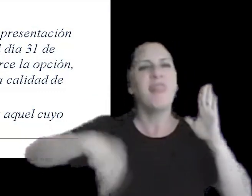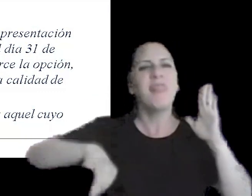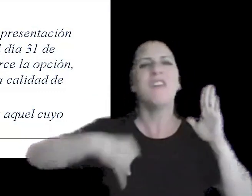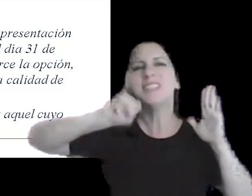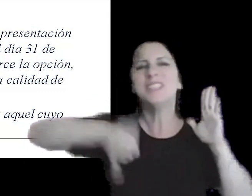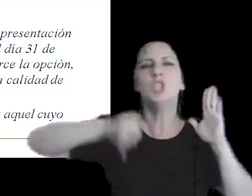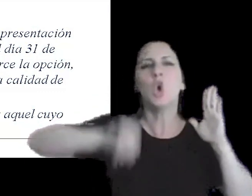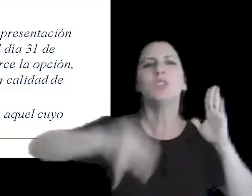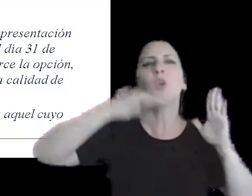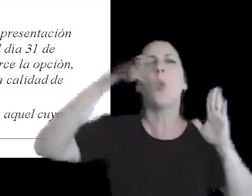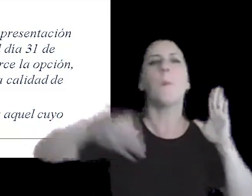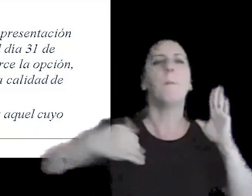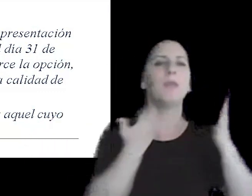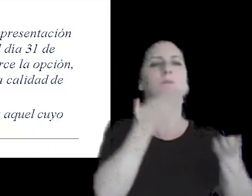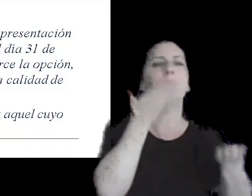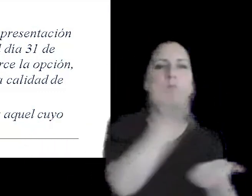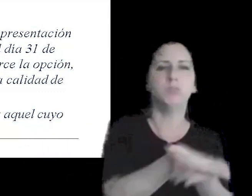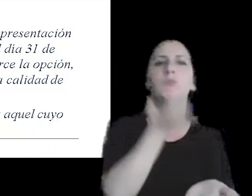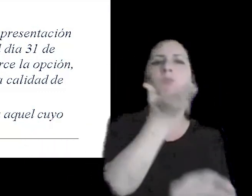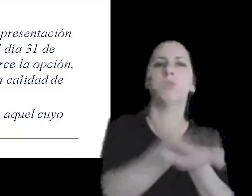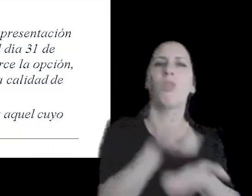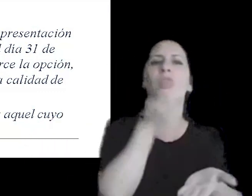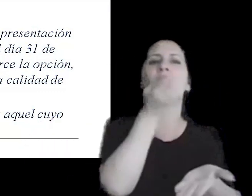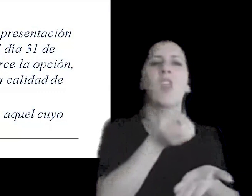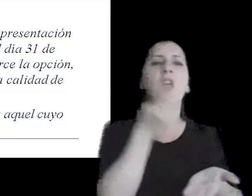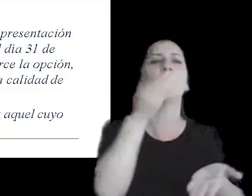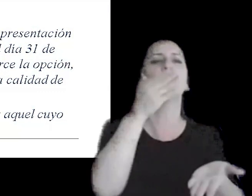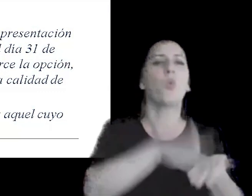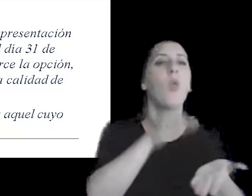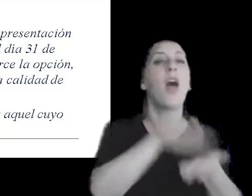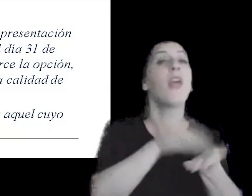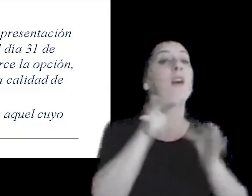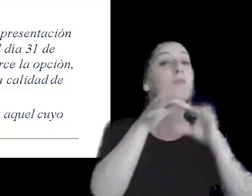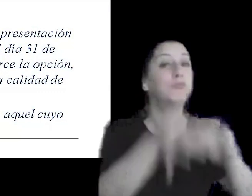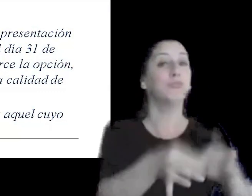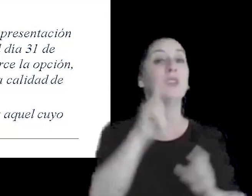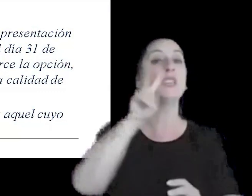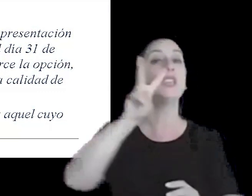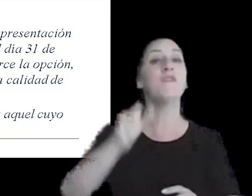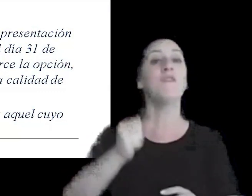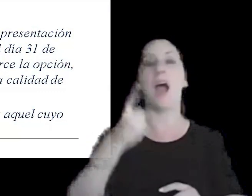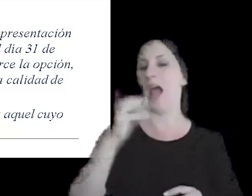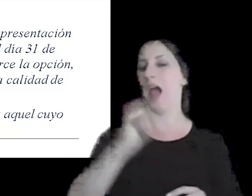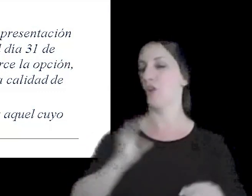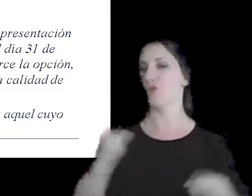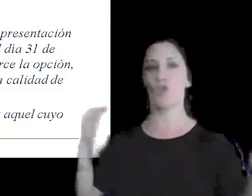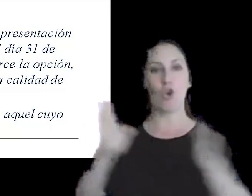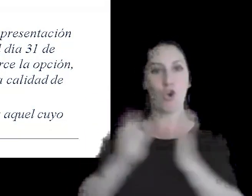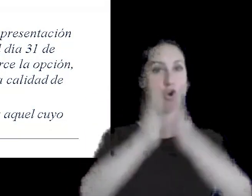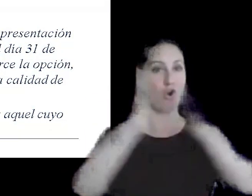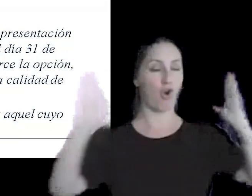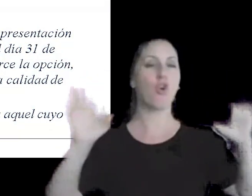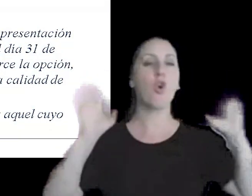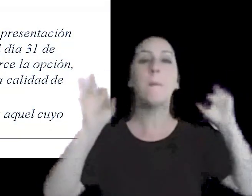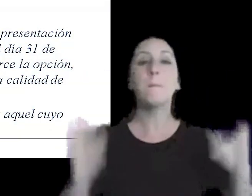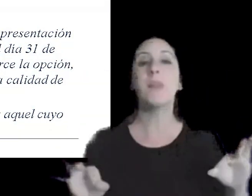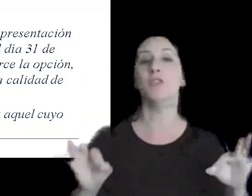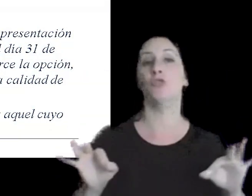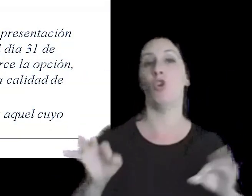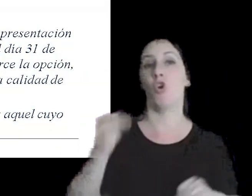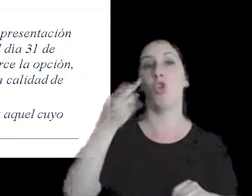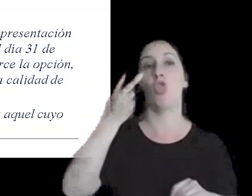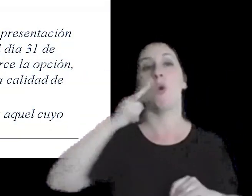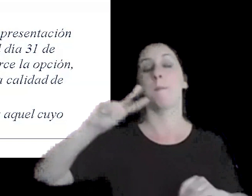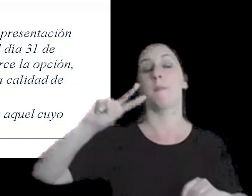presentaciones formales de las declaraciones juradas de IVA de los últimos doce meses del periodo fiscal inmediato